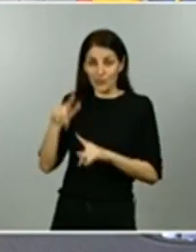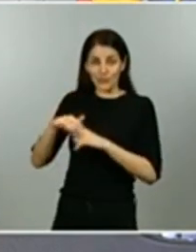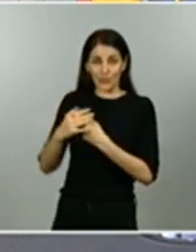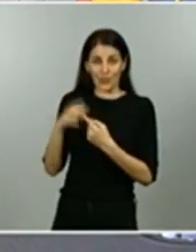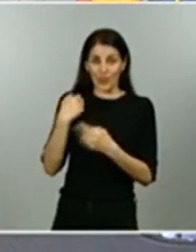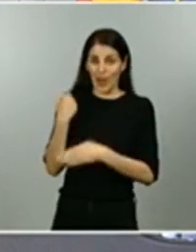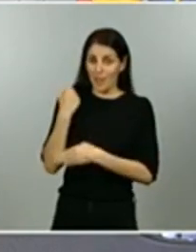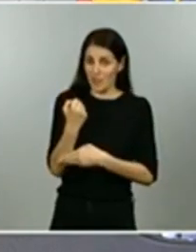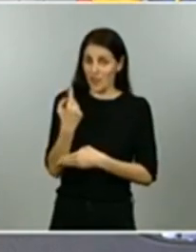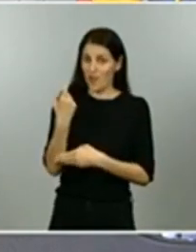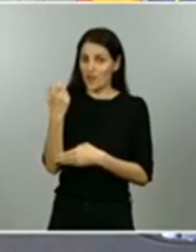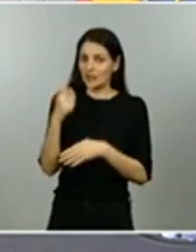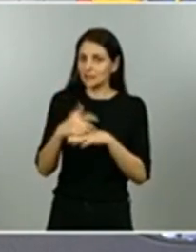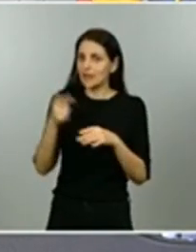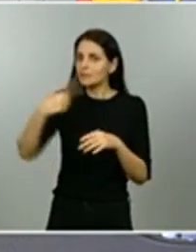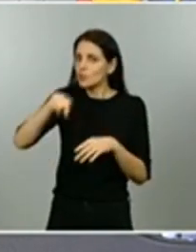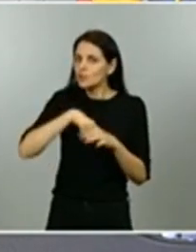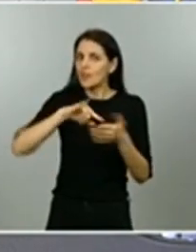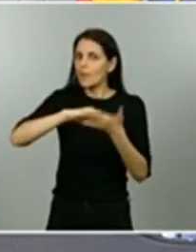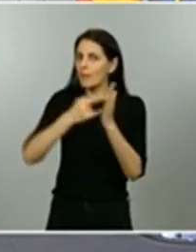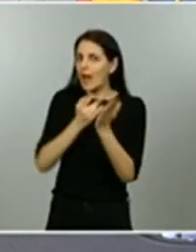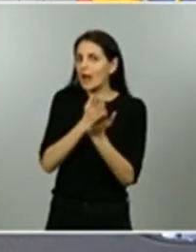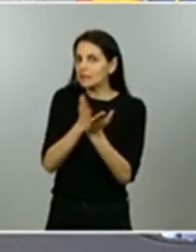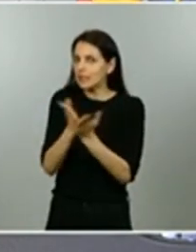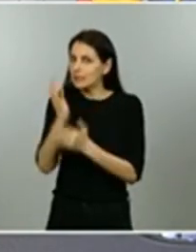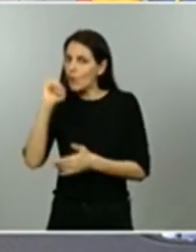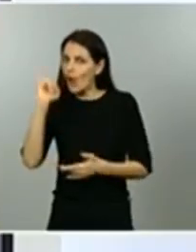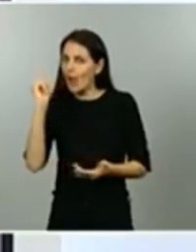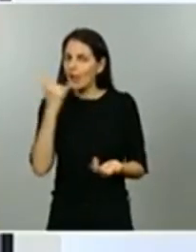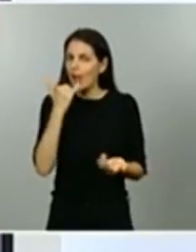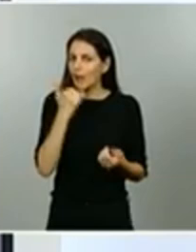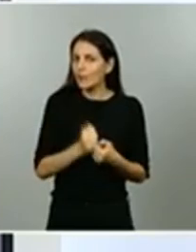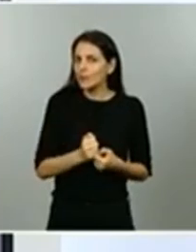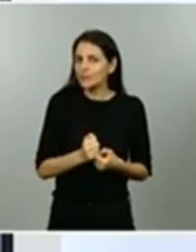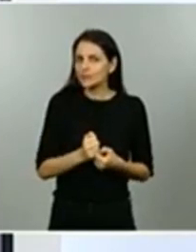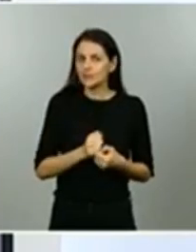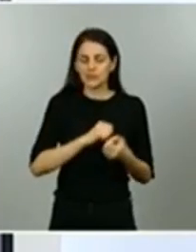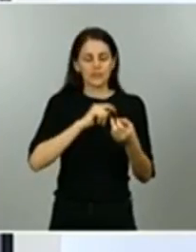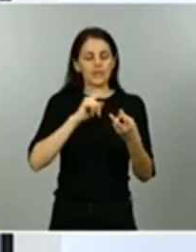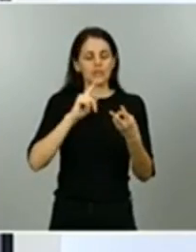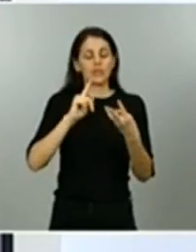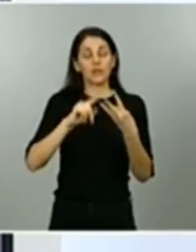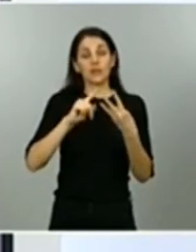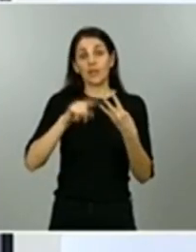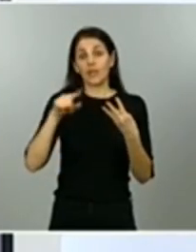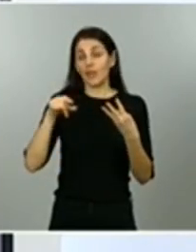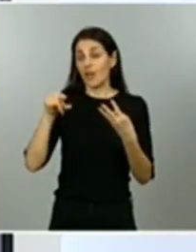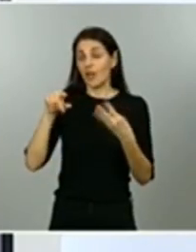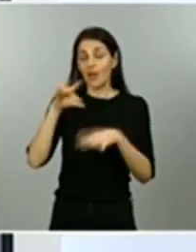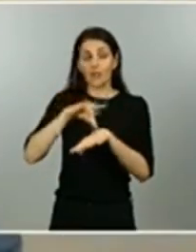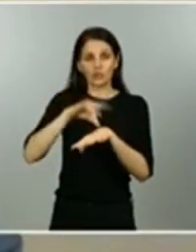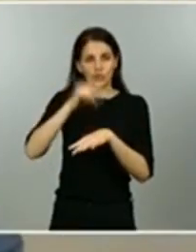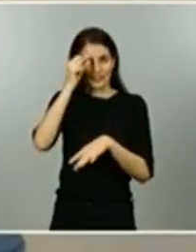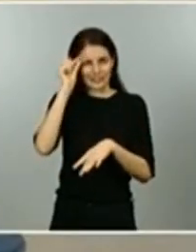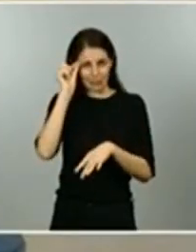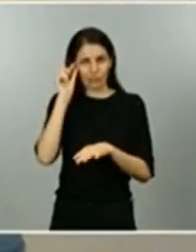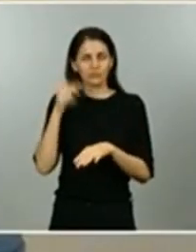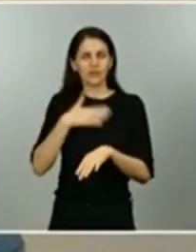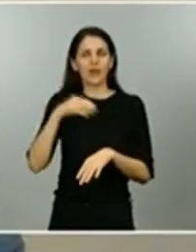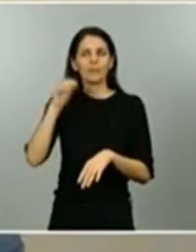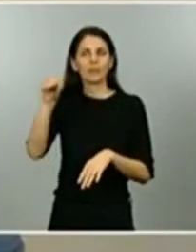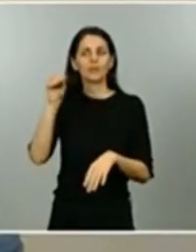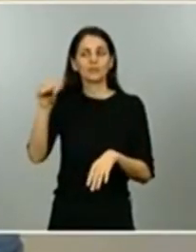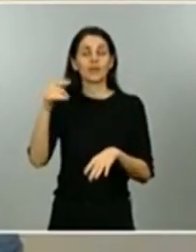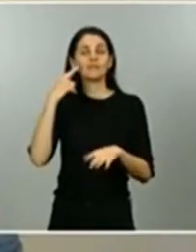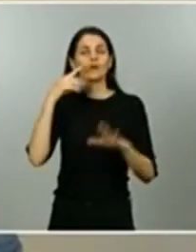prórrogas de ese estado de alarma y para el doctor Simón le quería preguntar qué le parece la medida de la comunidad de Madrid de repartir mascarillas